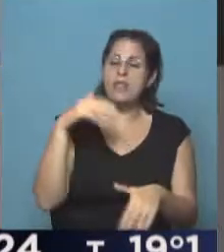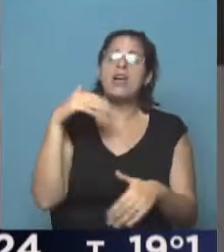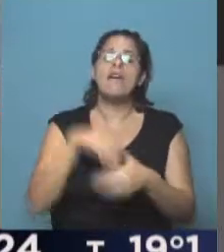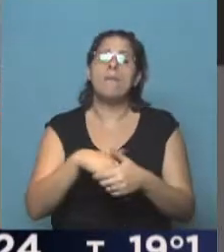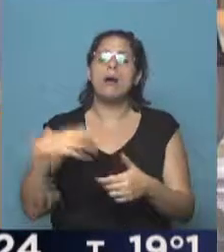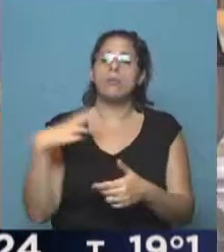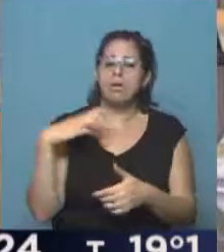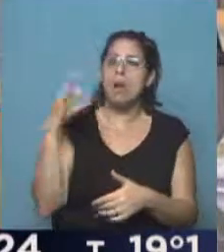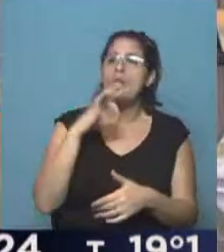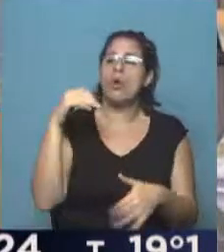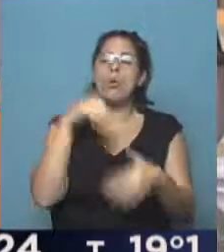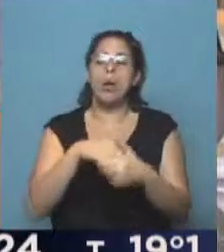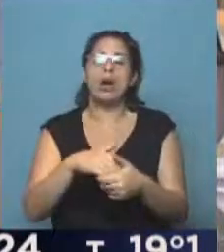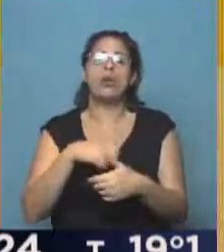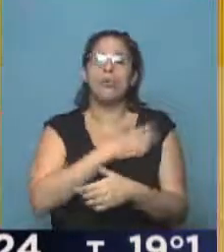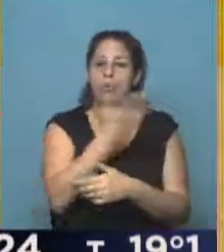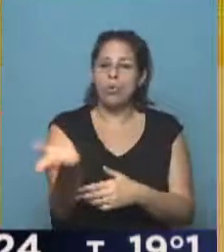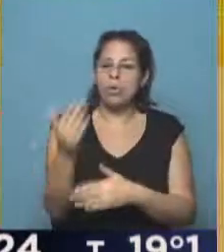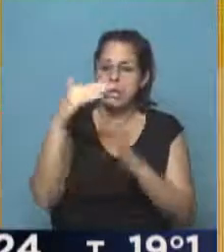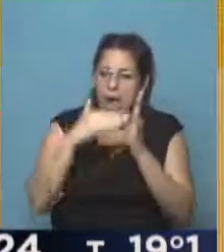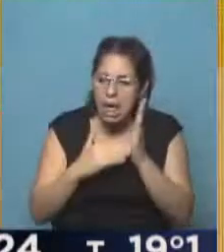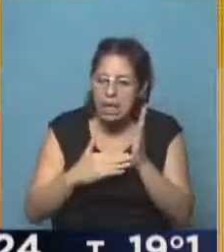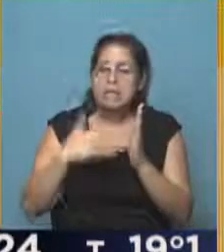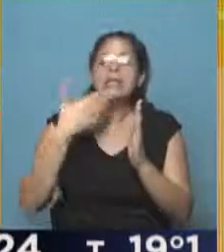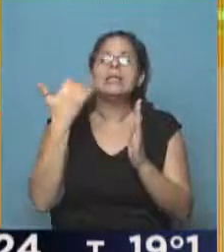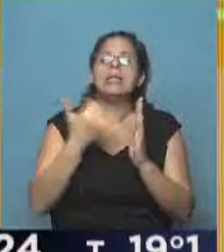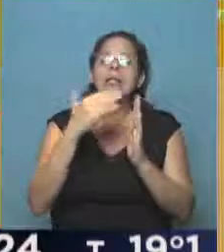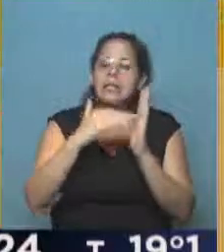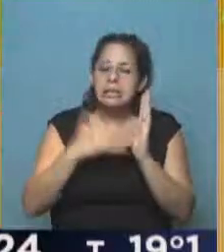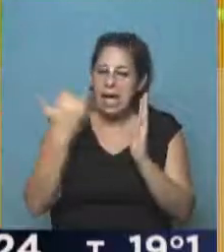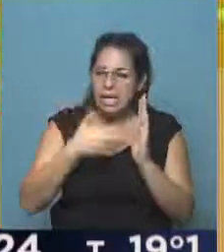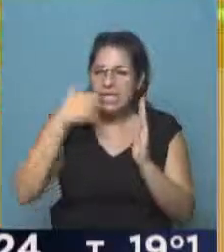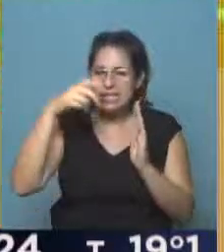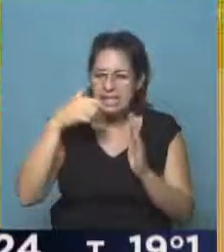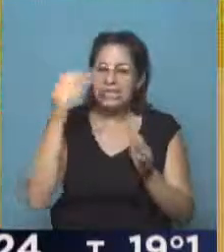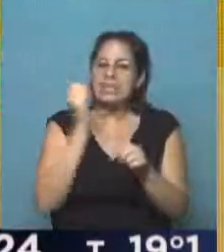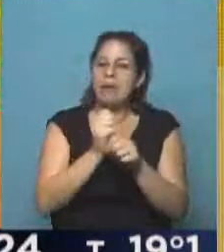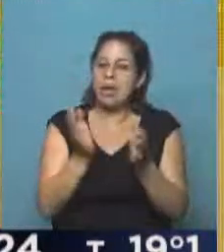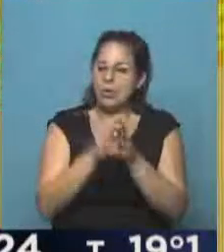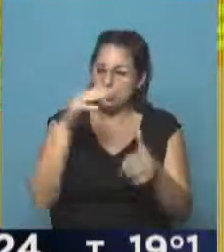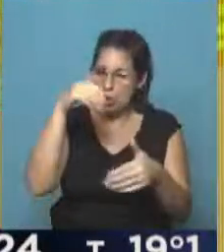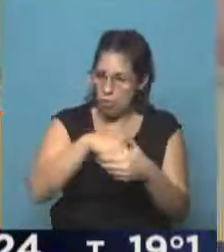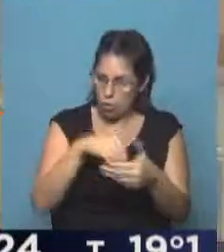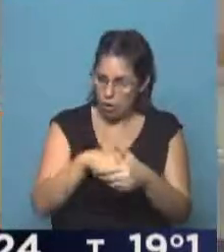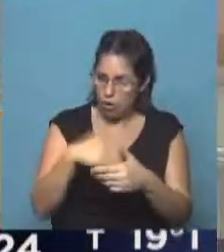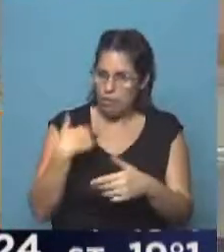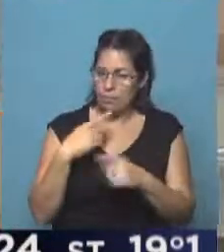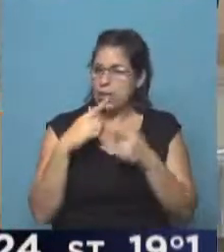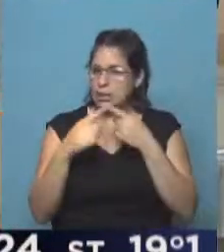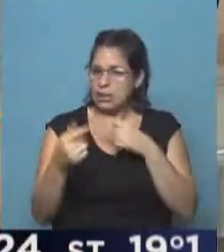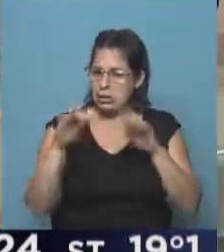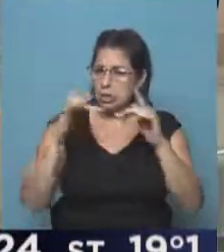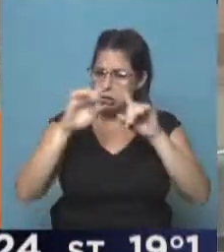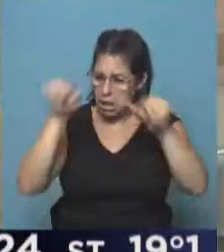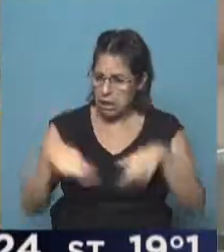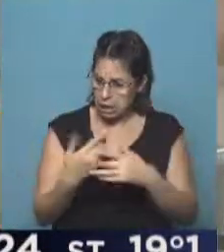privado, de la lista de los bancos que trabajan con ANSES. Y eso, esa elección de la persona, para poder hacerlo, lo pueden directamente desde Internet,